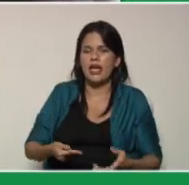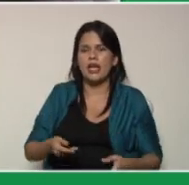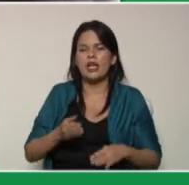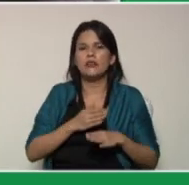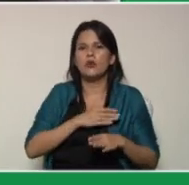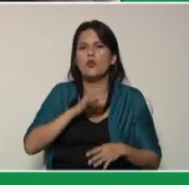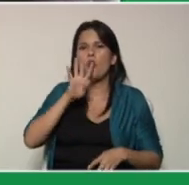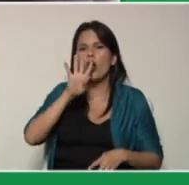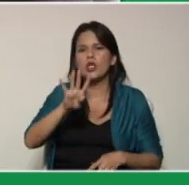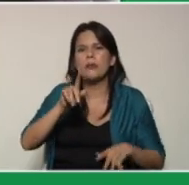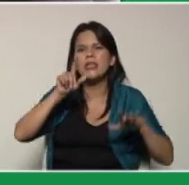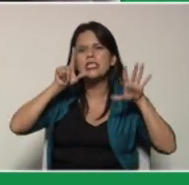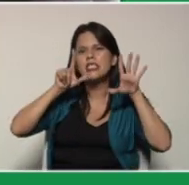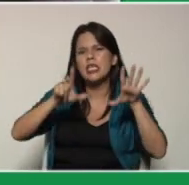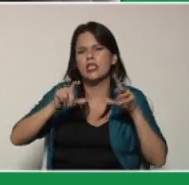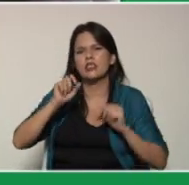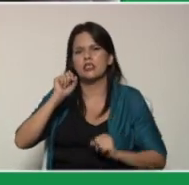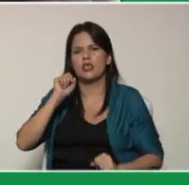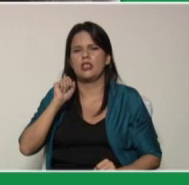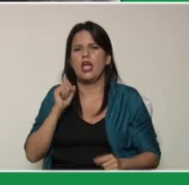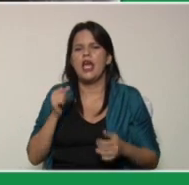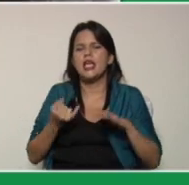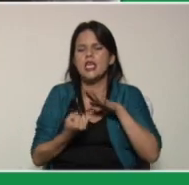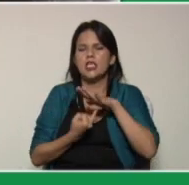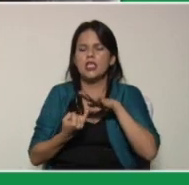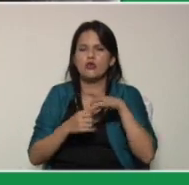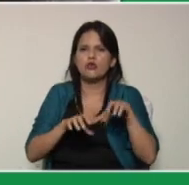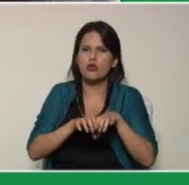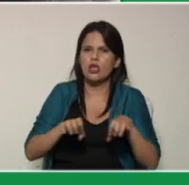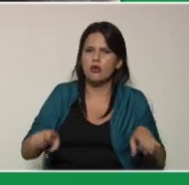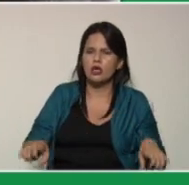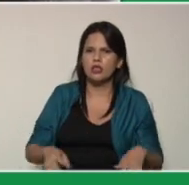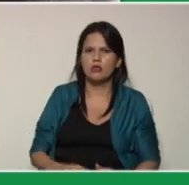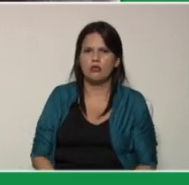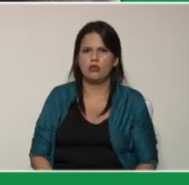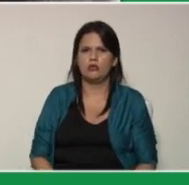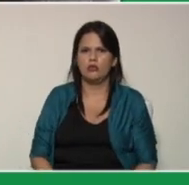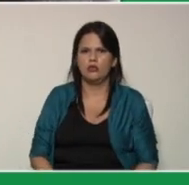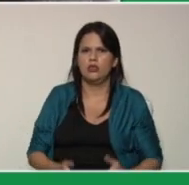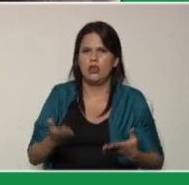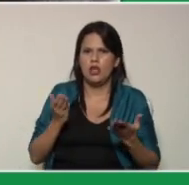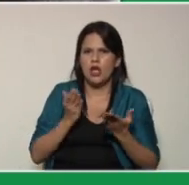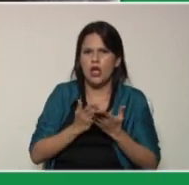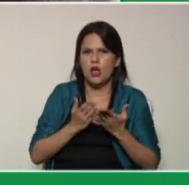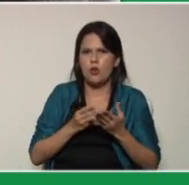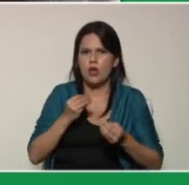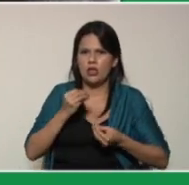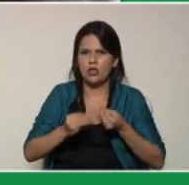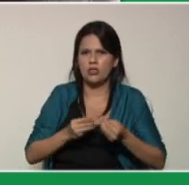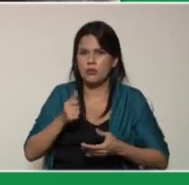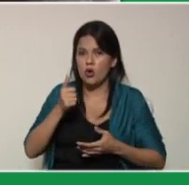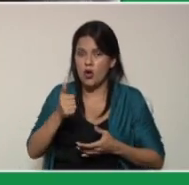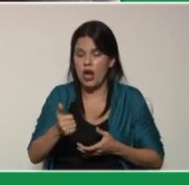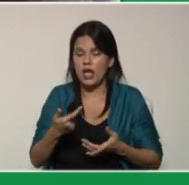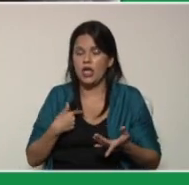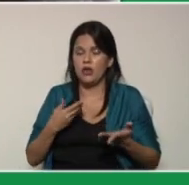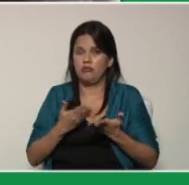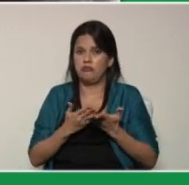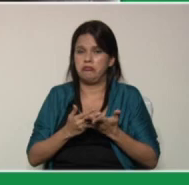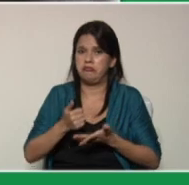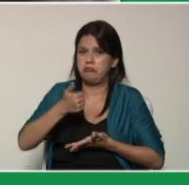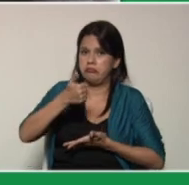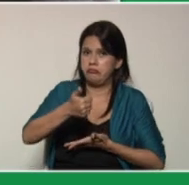.700 instituciones educativas Estas escuelas buscan mejorar el rendimiento escolar y